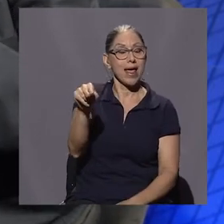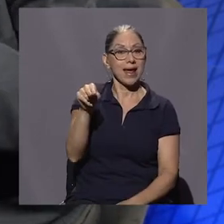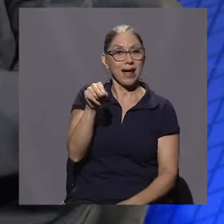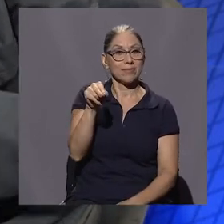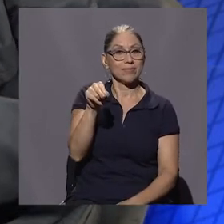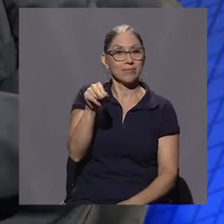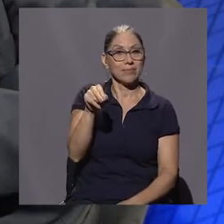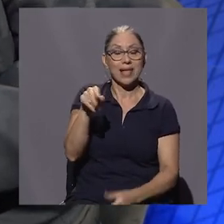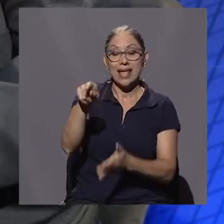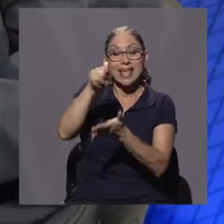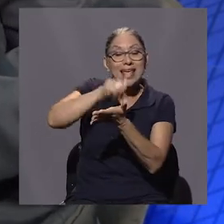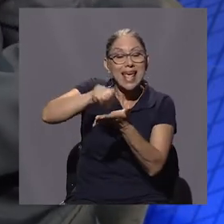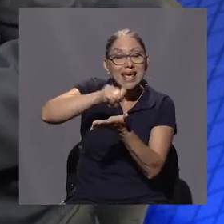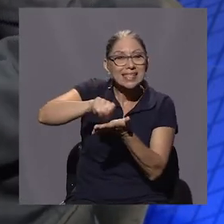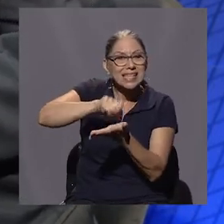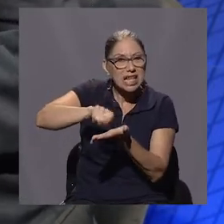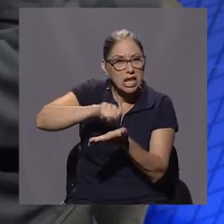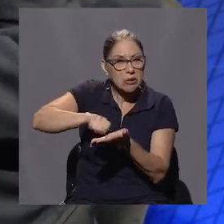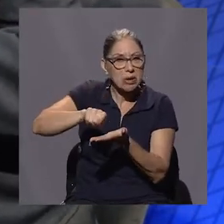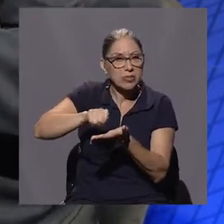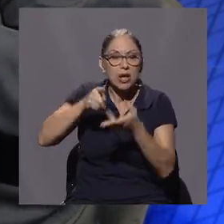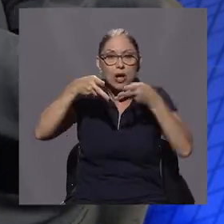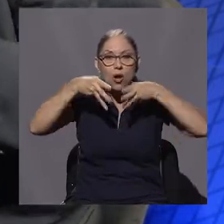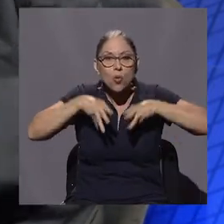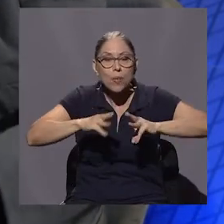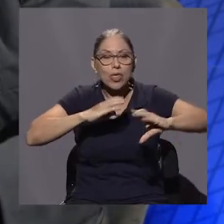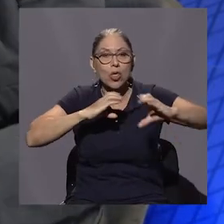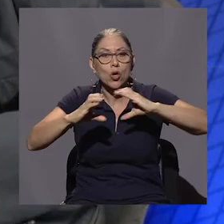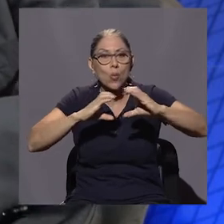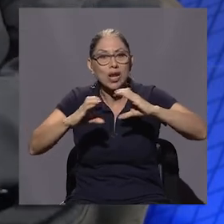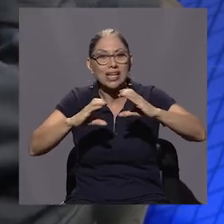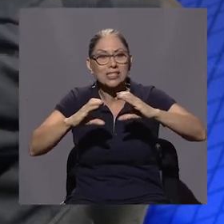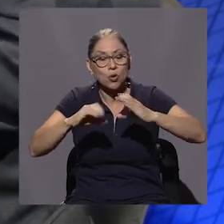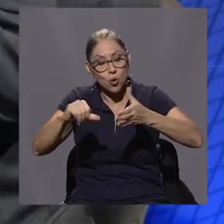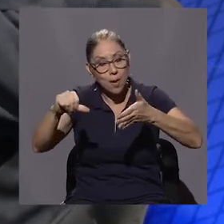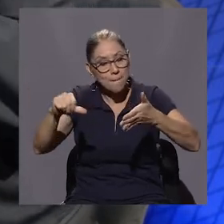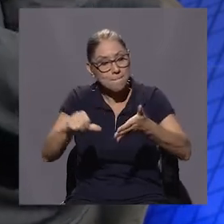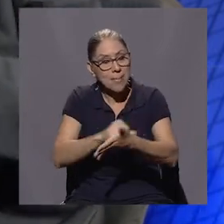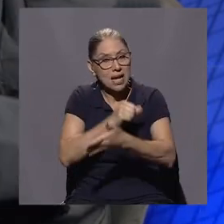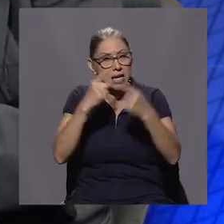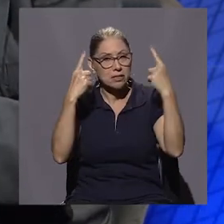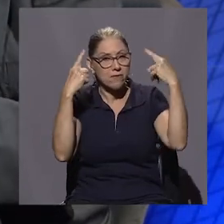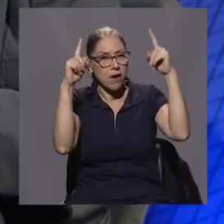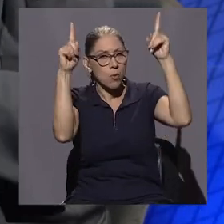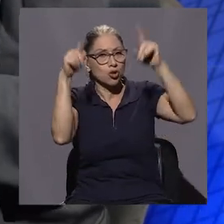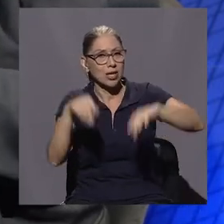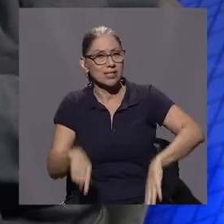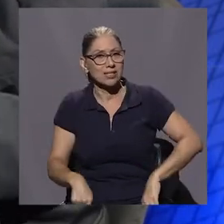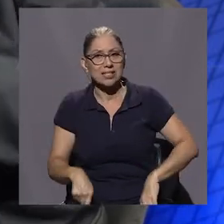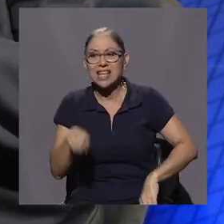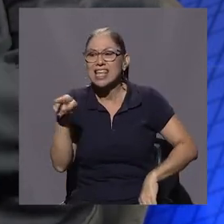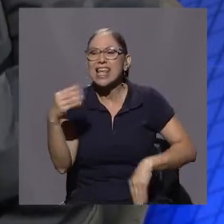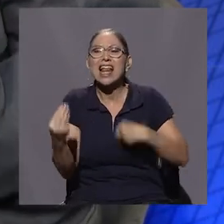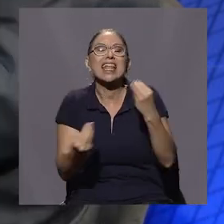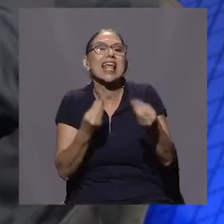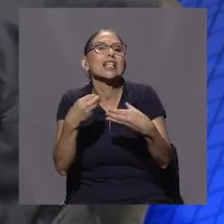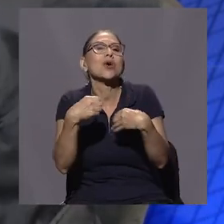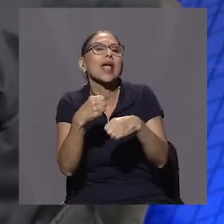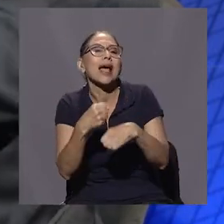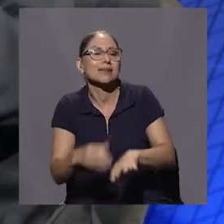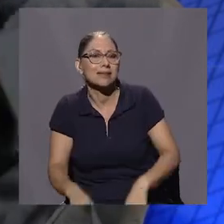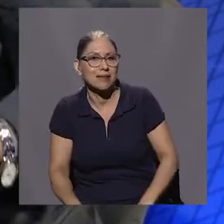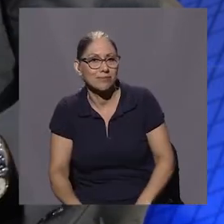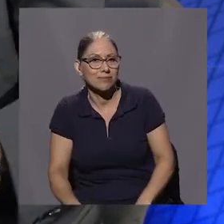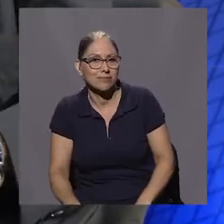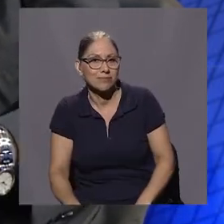que escribe en un determinado medio de comunicación en unas páginas muy famosas y lo que hace es que Marley Chirraca, como